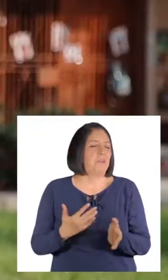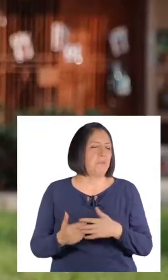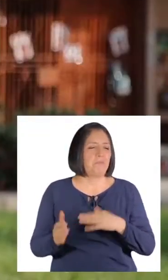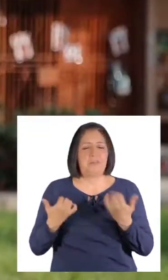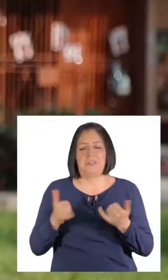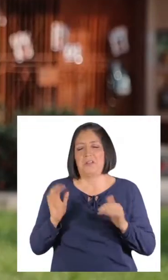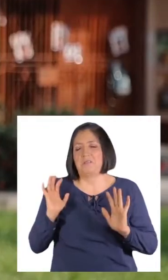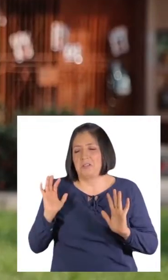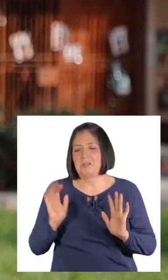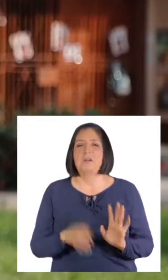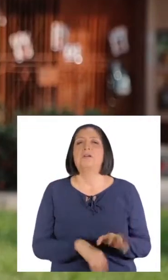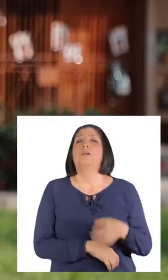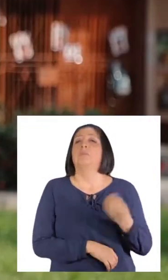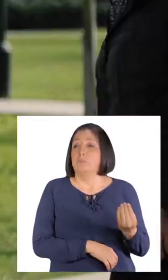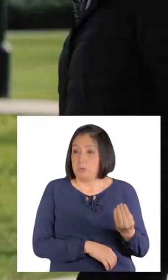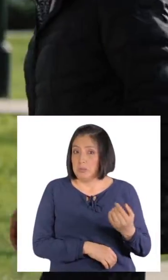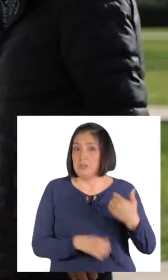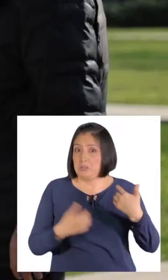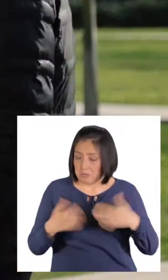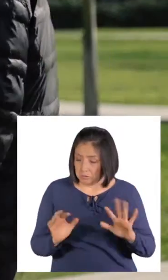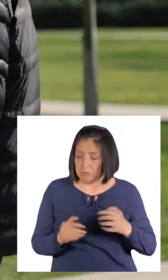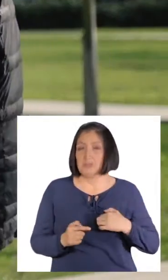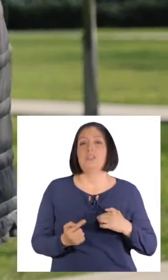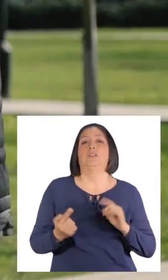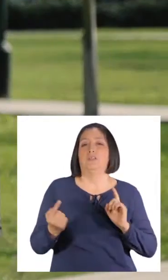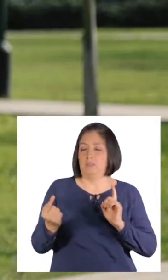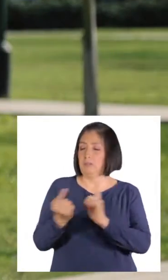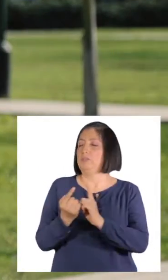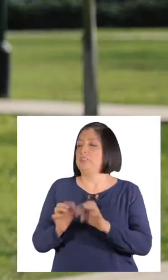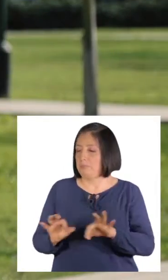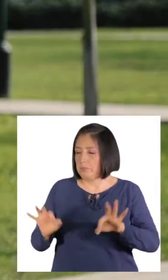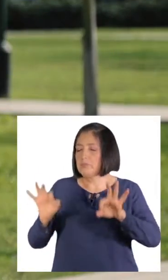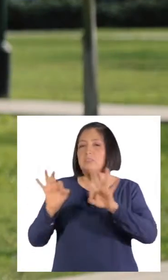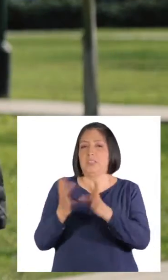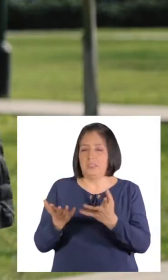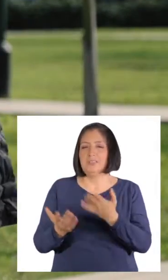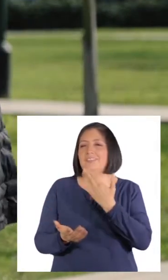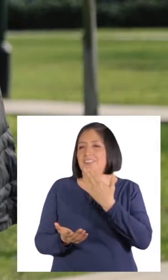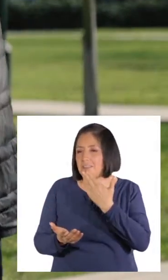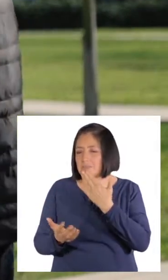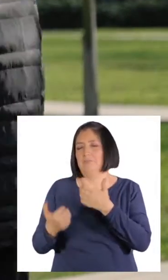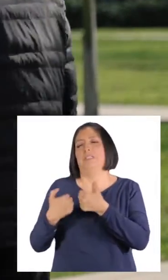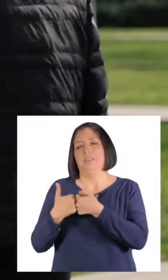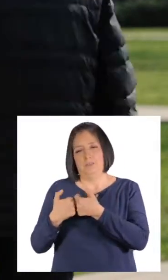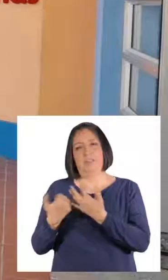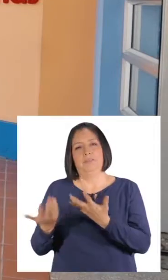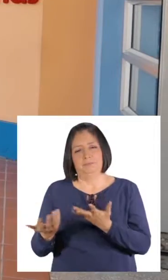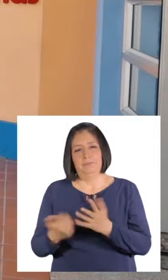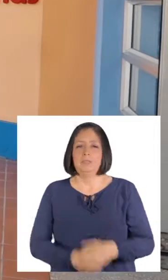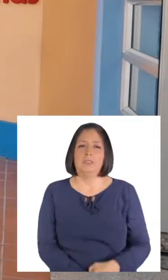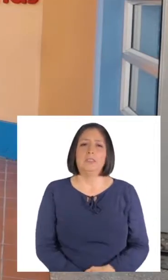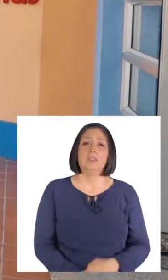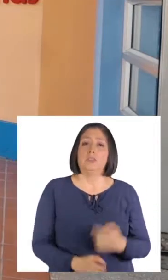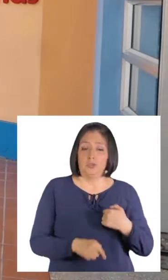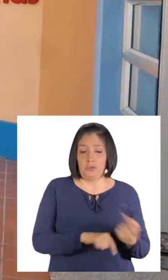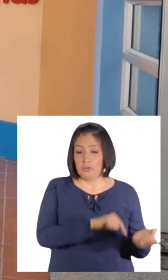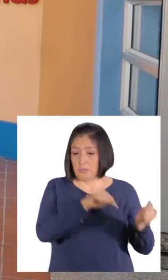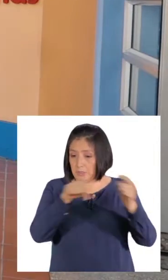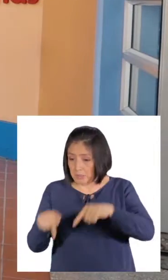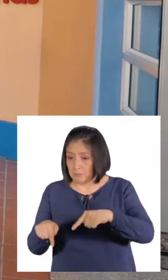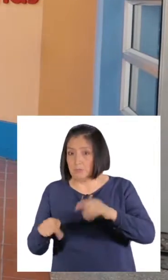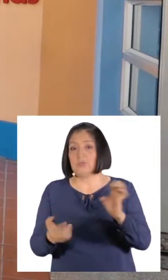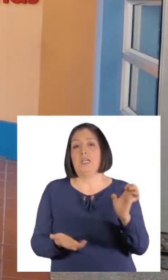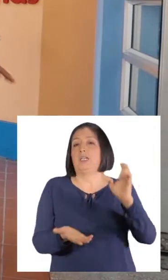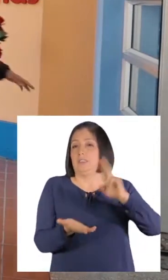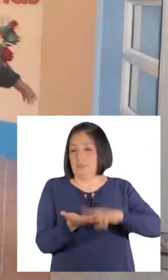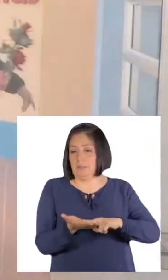importa hoy porque tengo un encuentro muy importante con mi novia. Venimos a